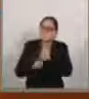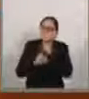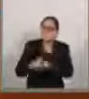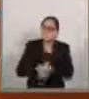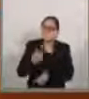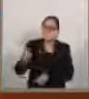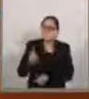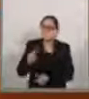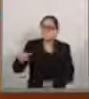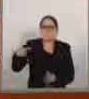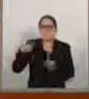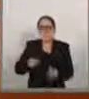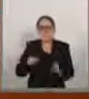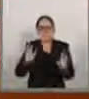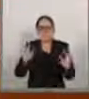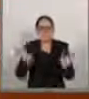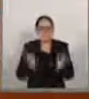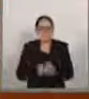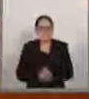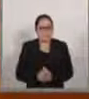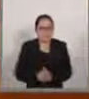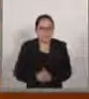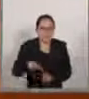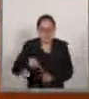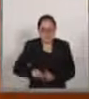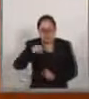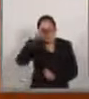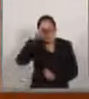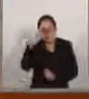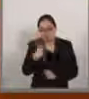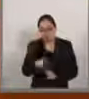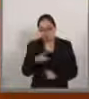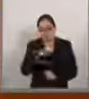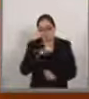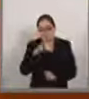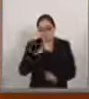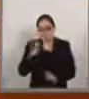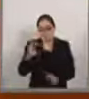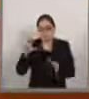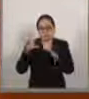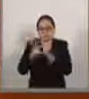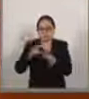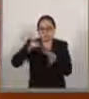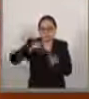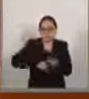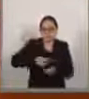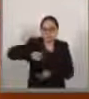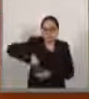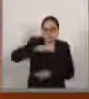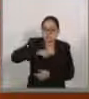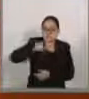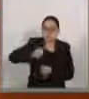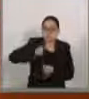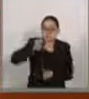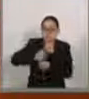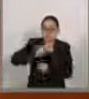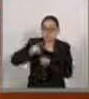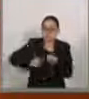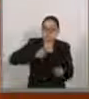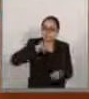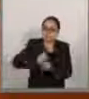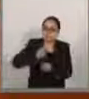con que prácticamente en este país estamos transitando un año tras otro